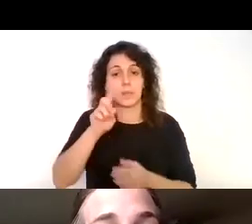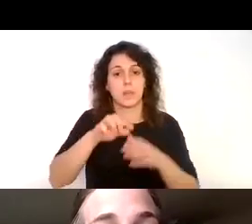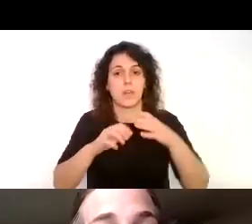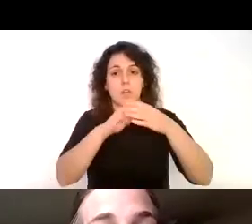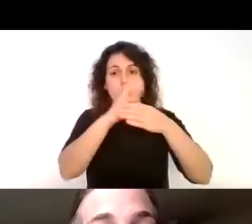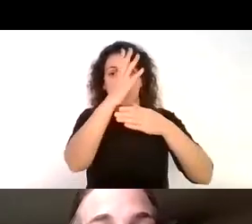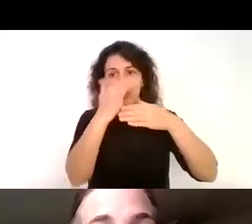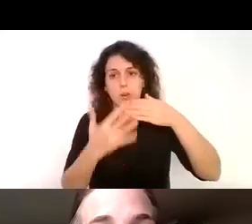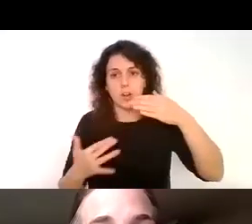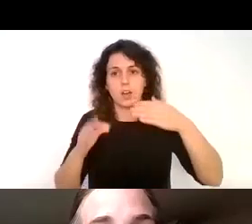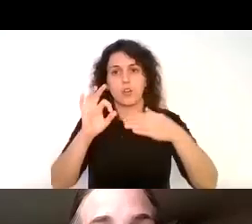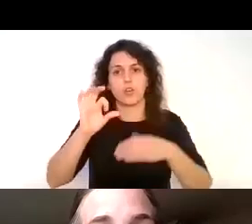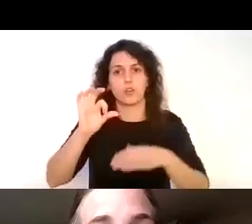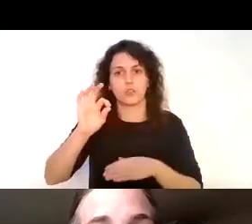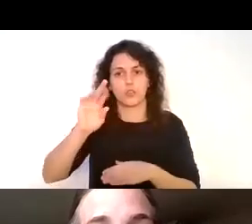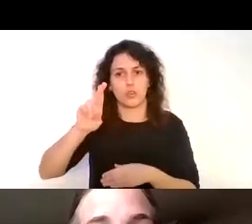en ese caso